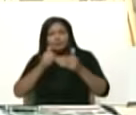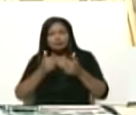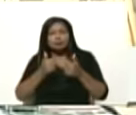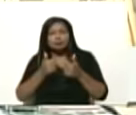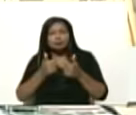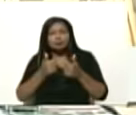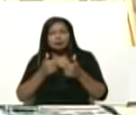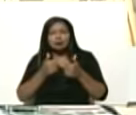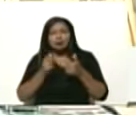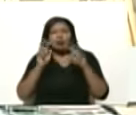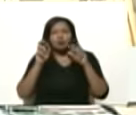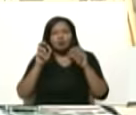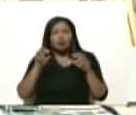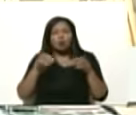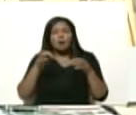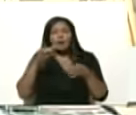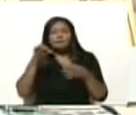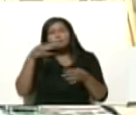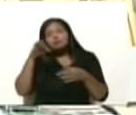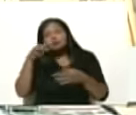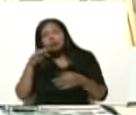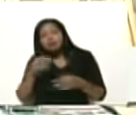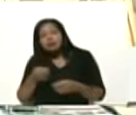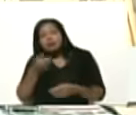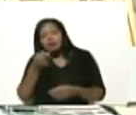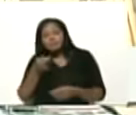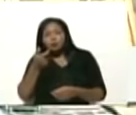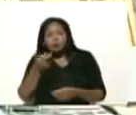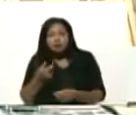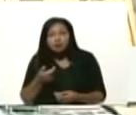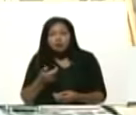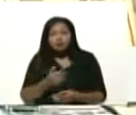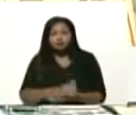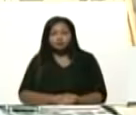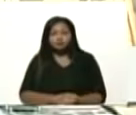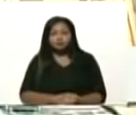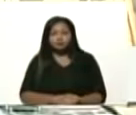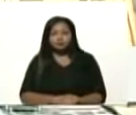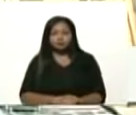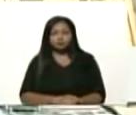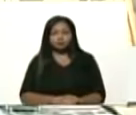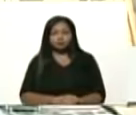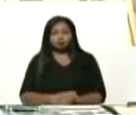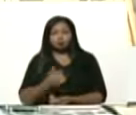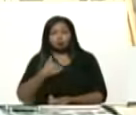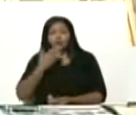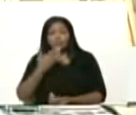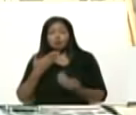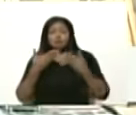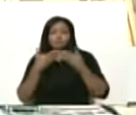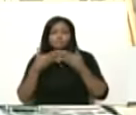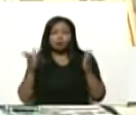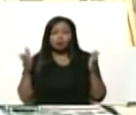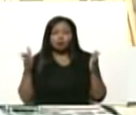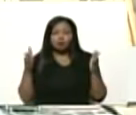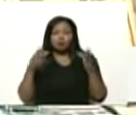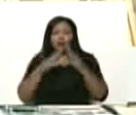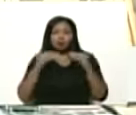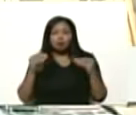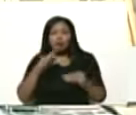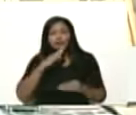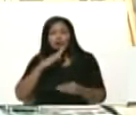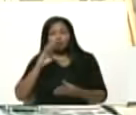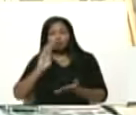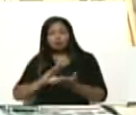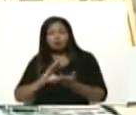los nuevos billetes, la moneda, el Bolivita. Yo le pido públicamente al Banco